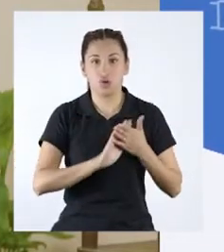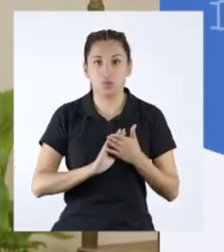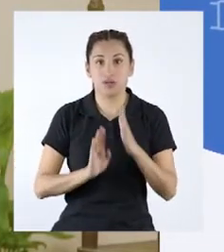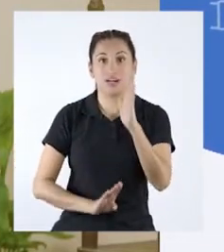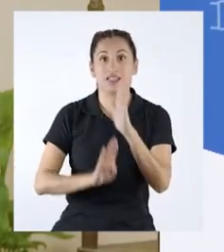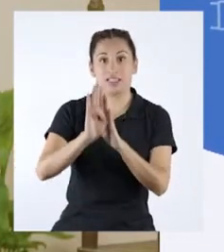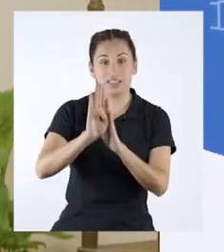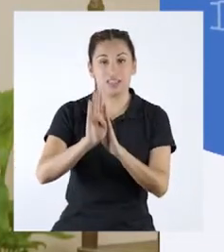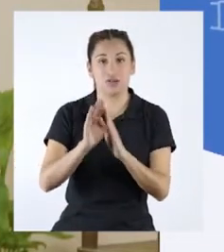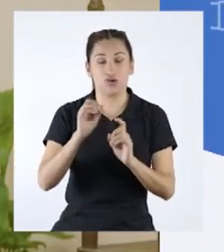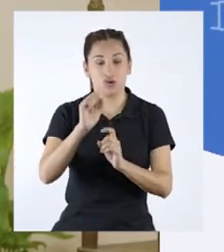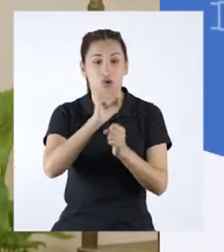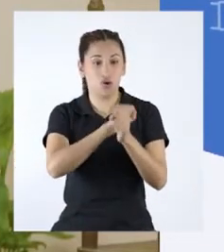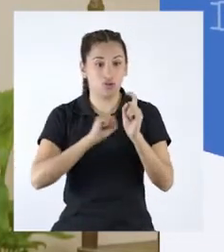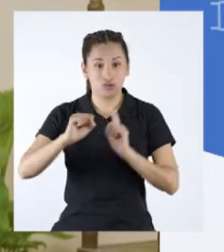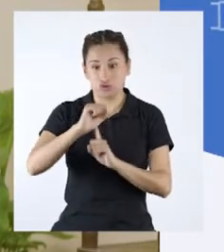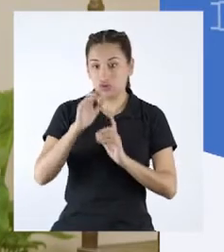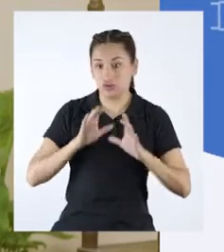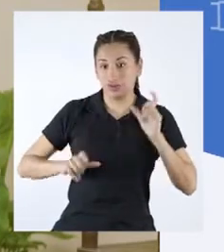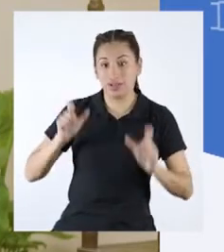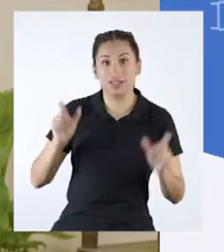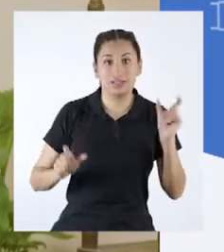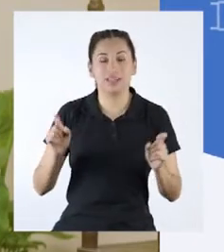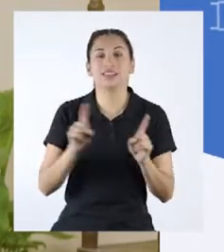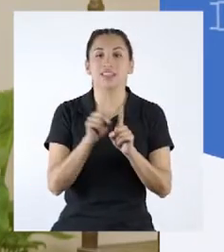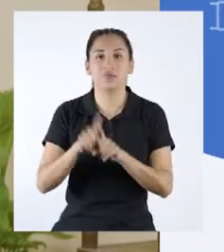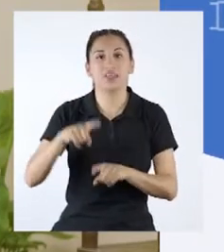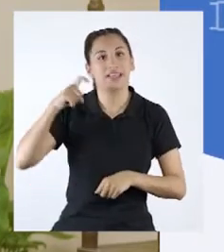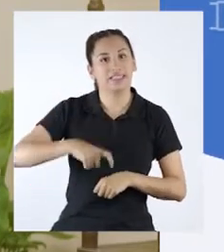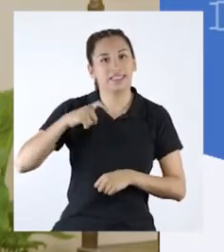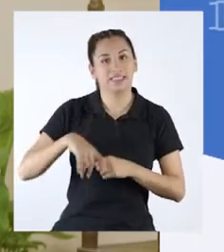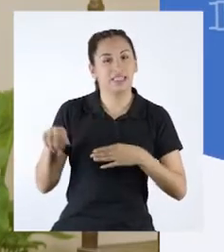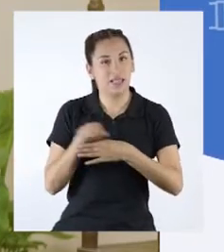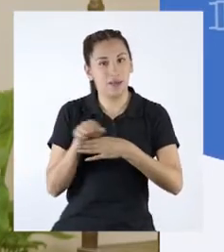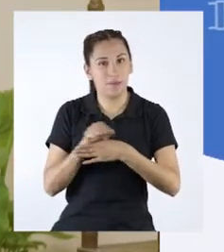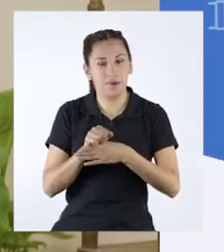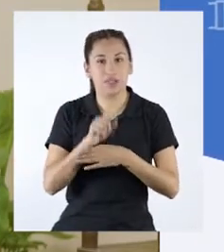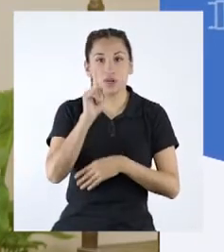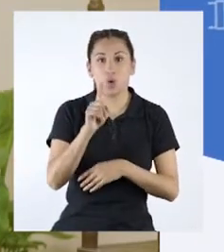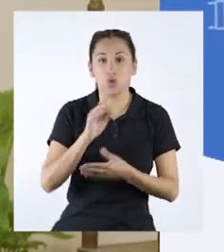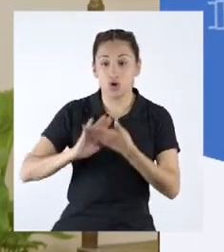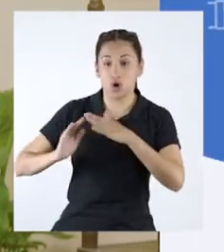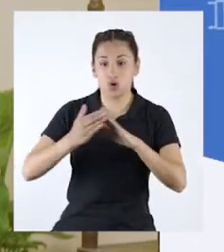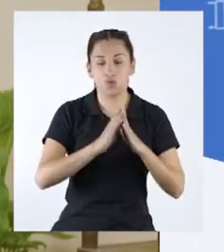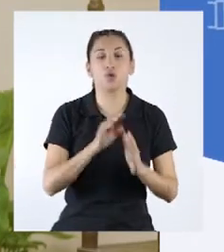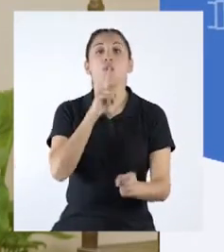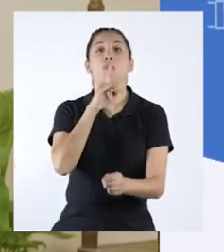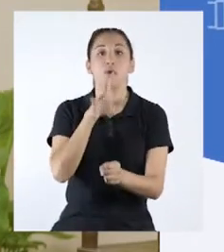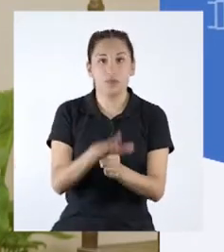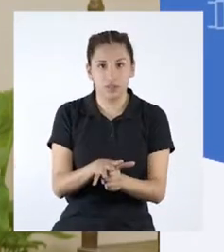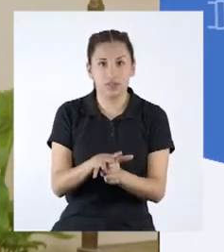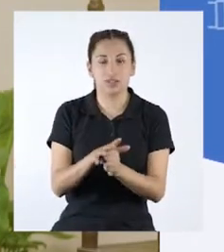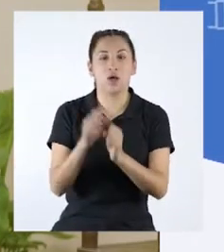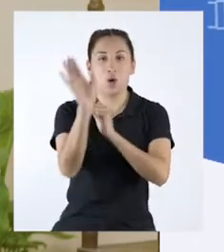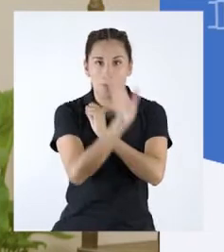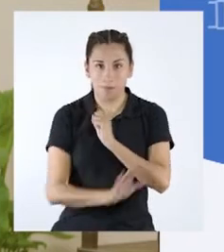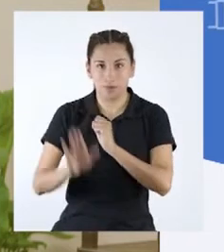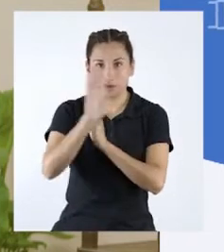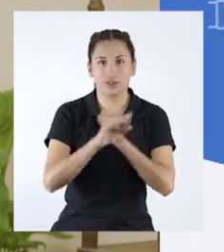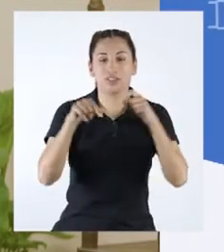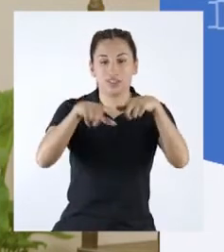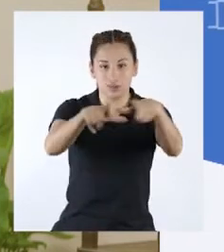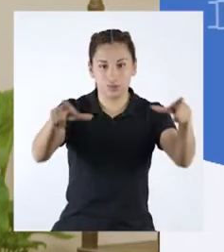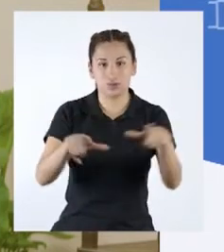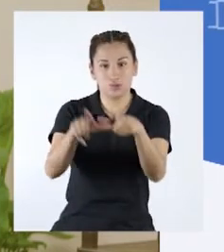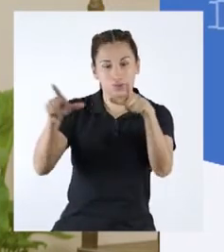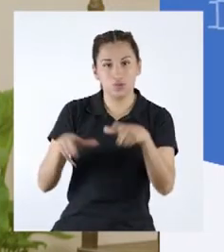común, al desarrollo de nuestra sociedad y a la necesidad del ejercicio de una ciudadanía comprometida con la